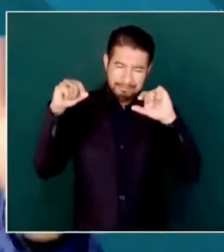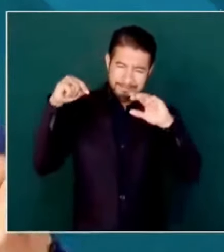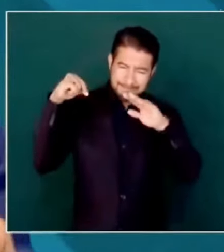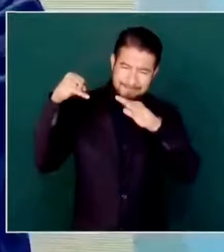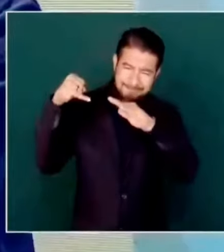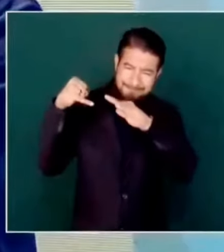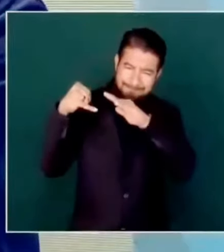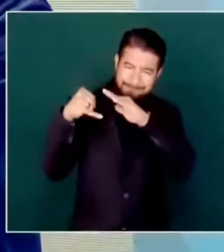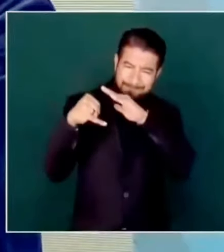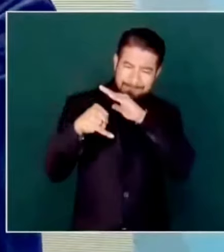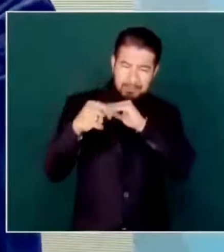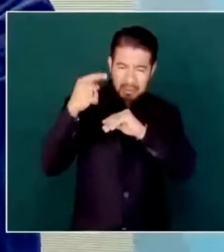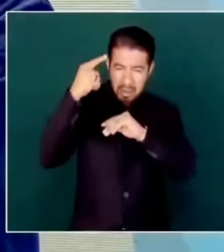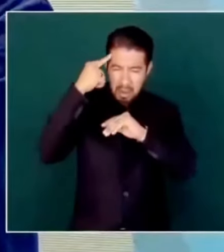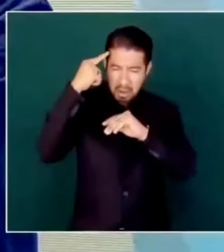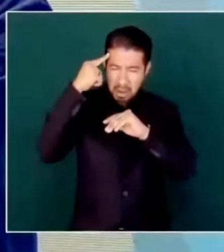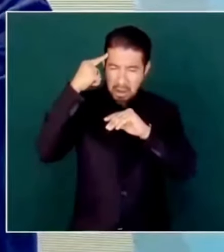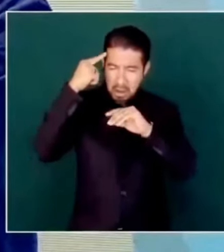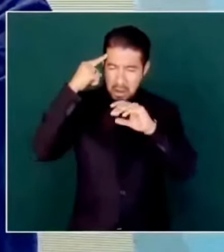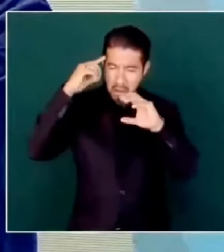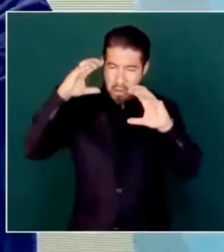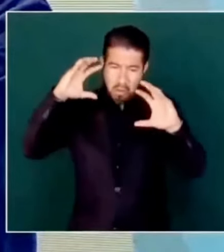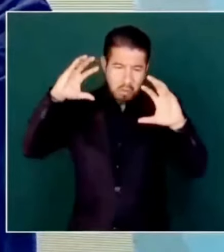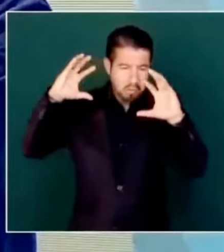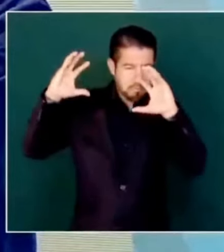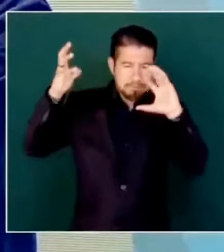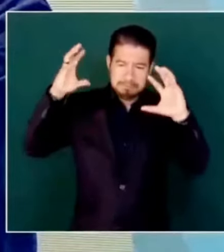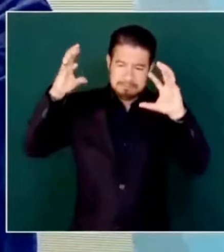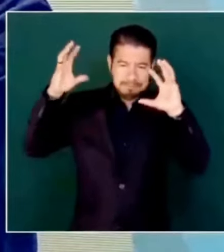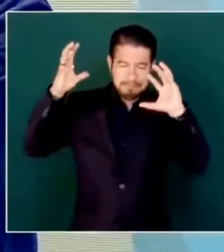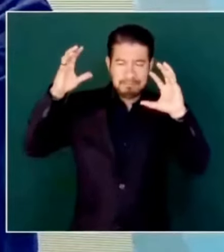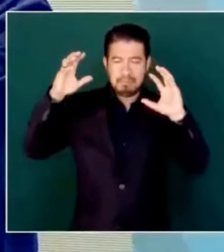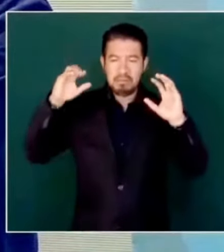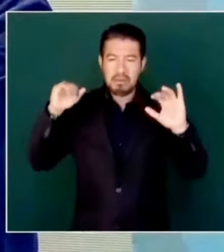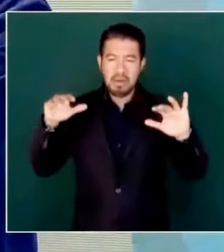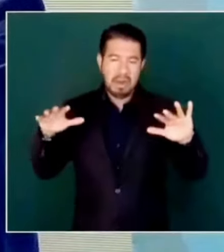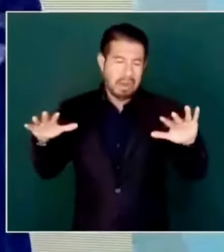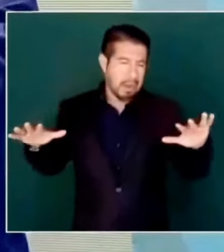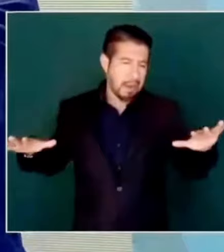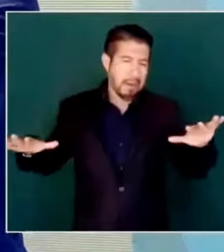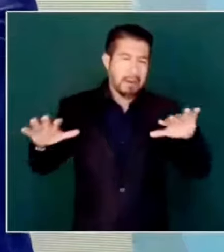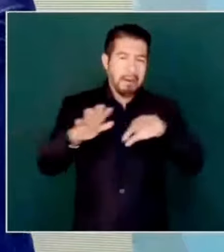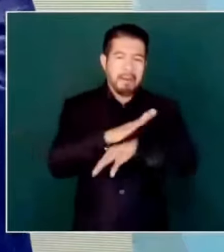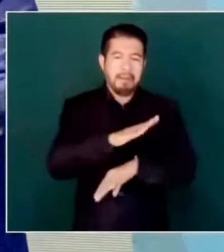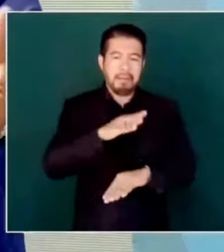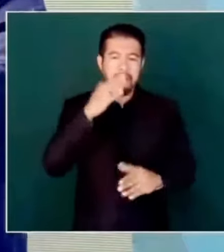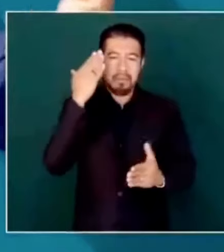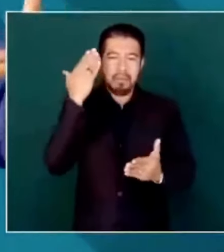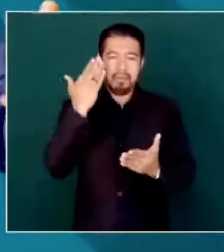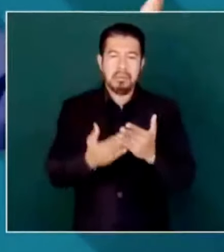revolución de las conciencias, que es la que